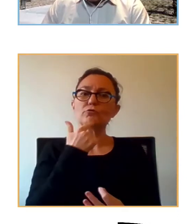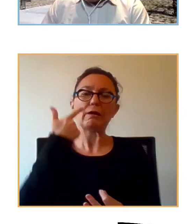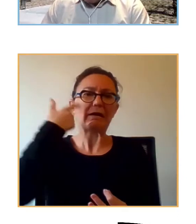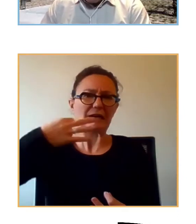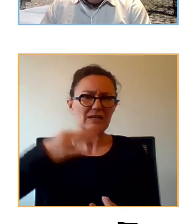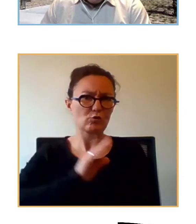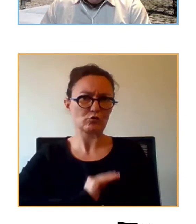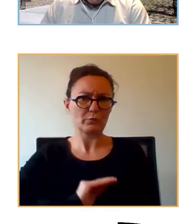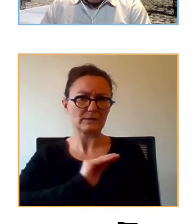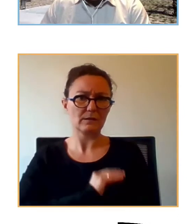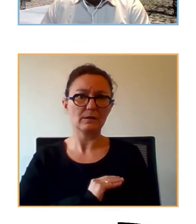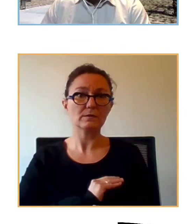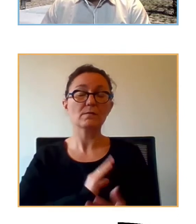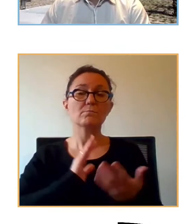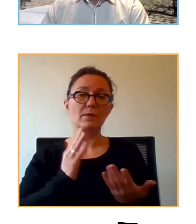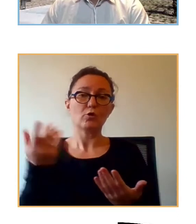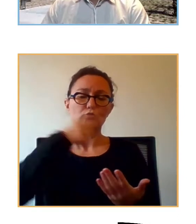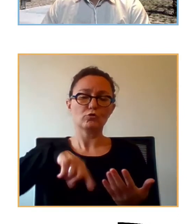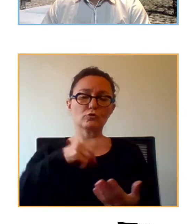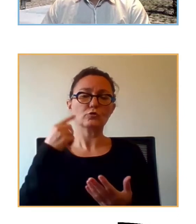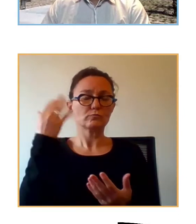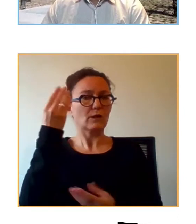de modo que bueno son cosas que tenemos que tener en cuenta